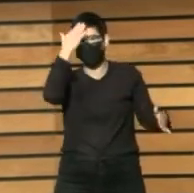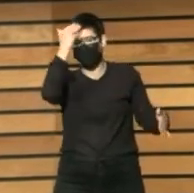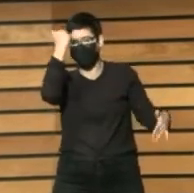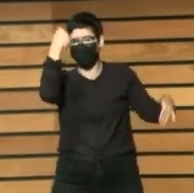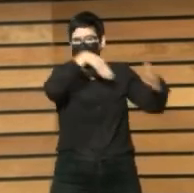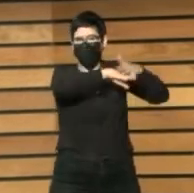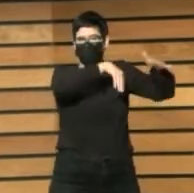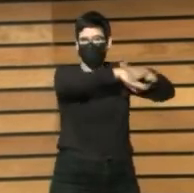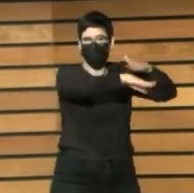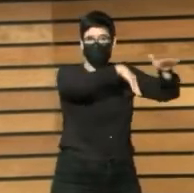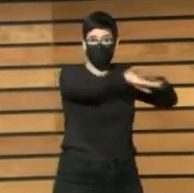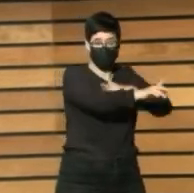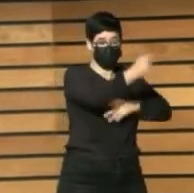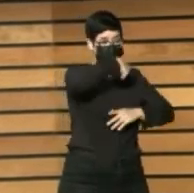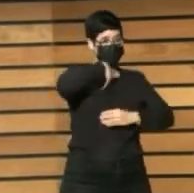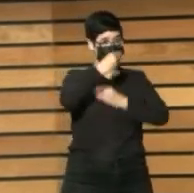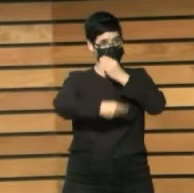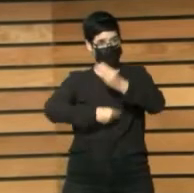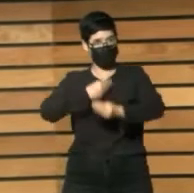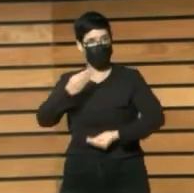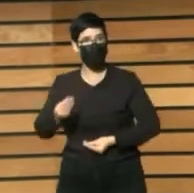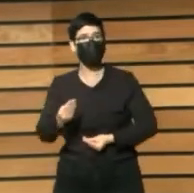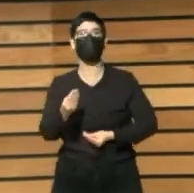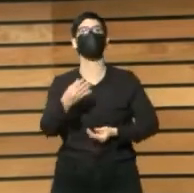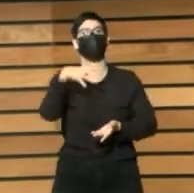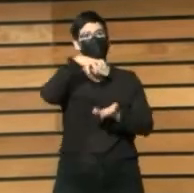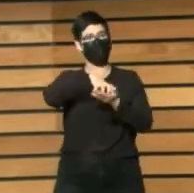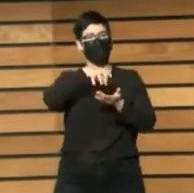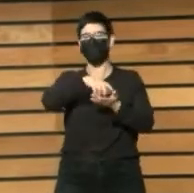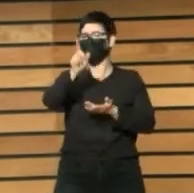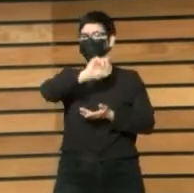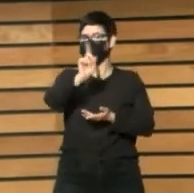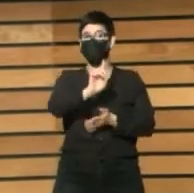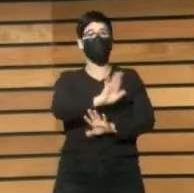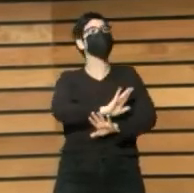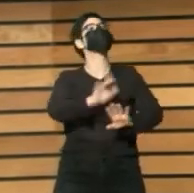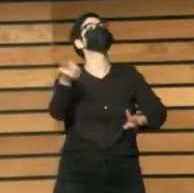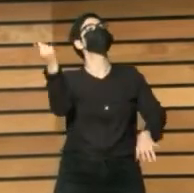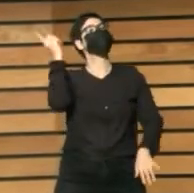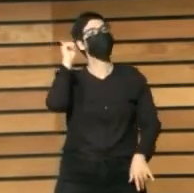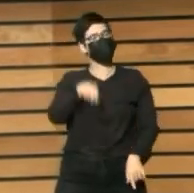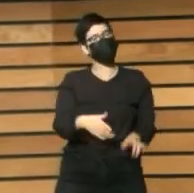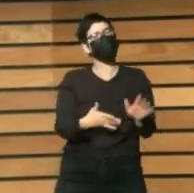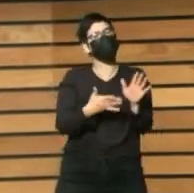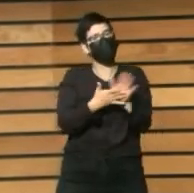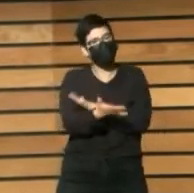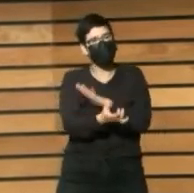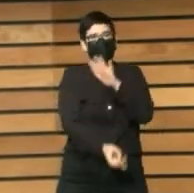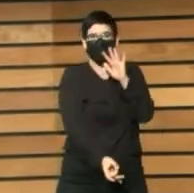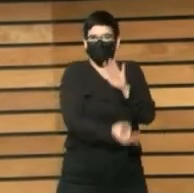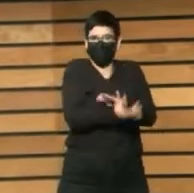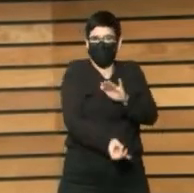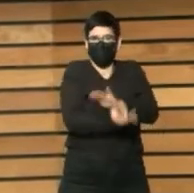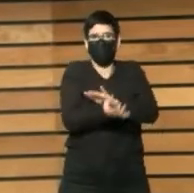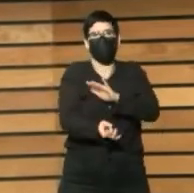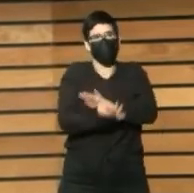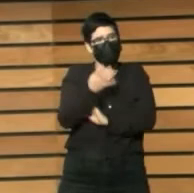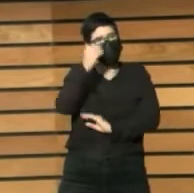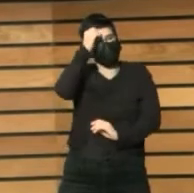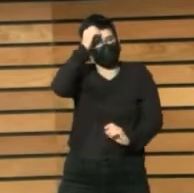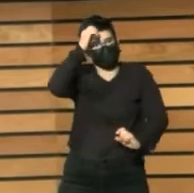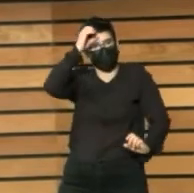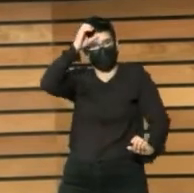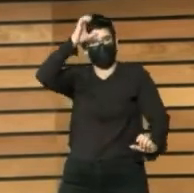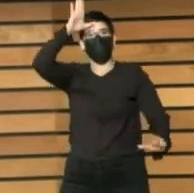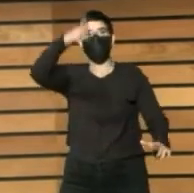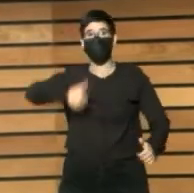artística que hemos hecho o que estamos haciendo en el centro, sino que se convierta a su vez también en generador de conocimiento. Y de hecho